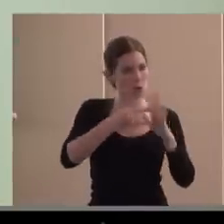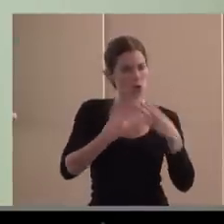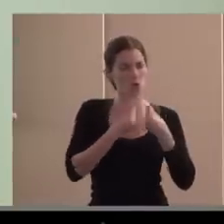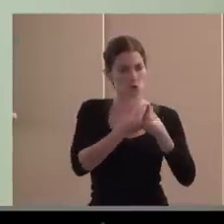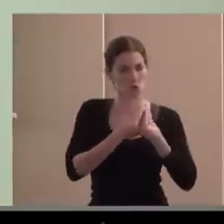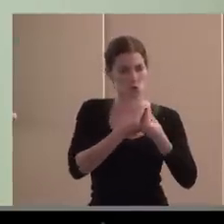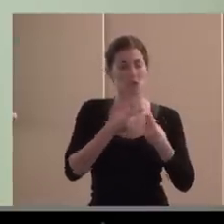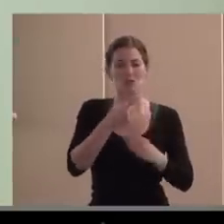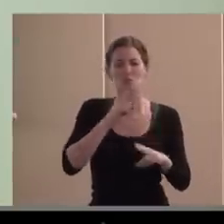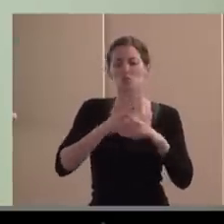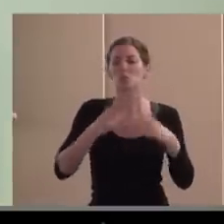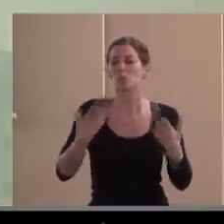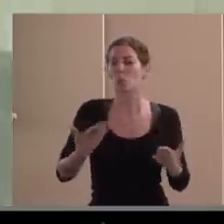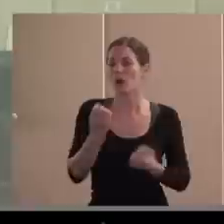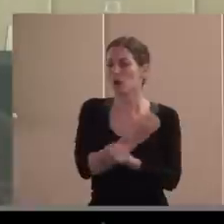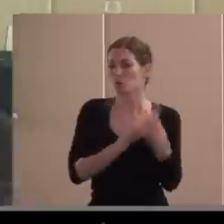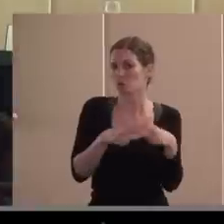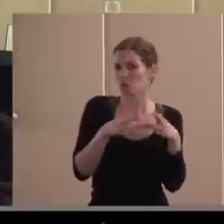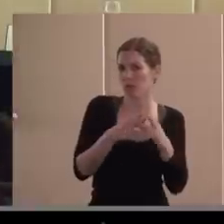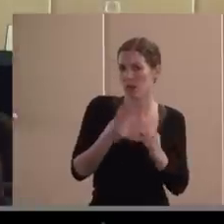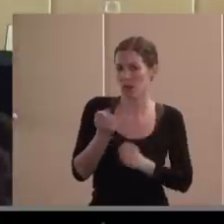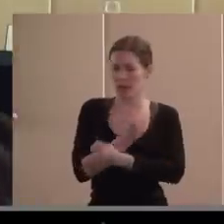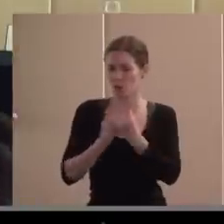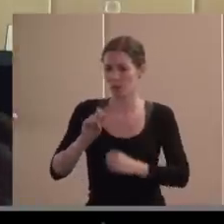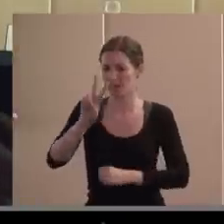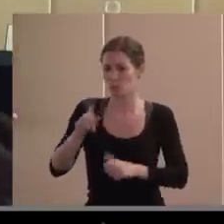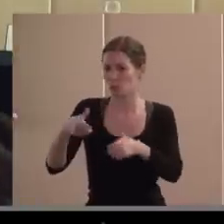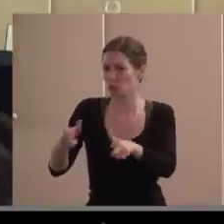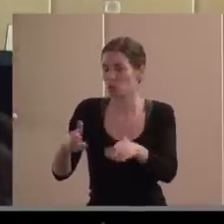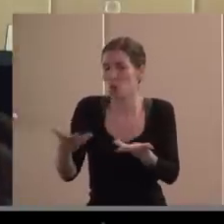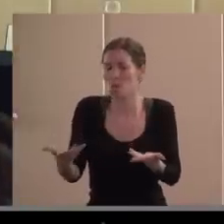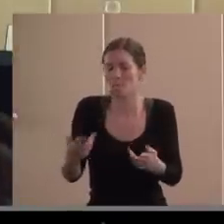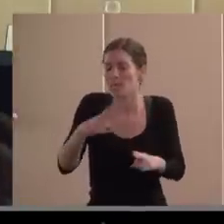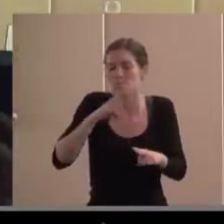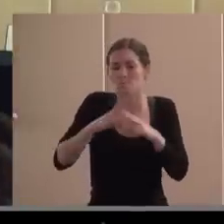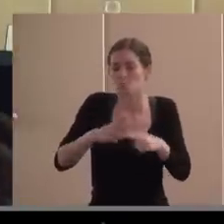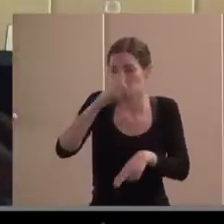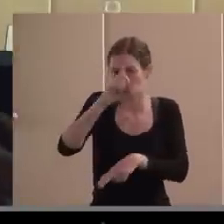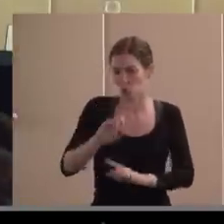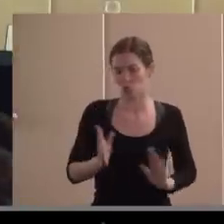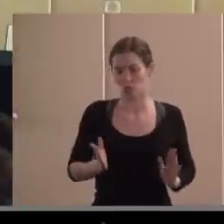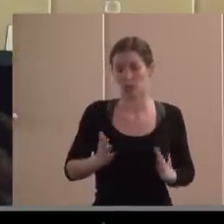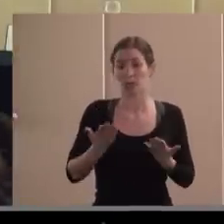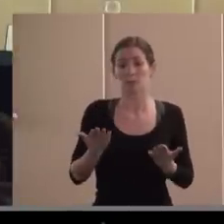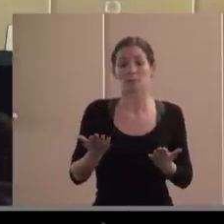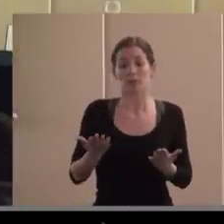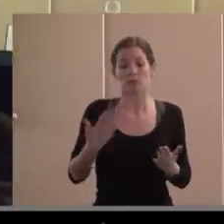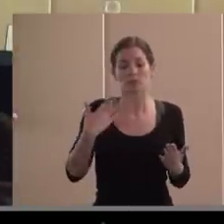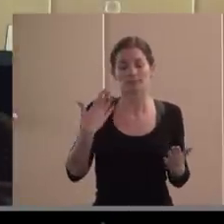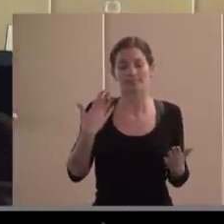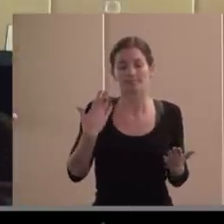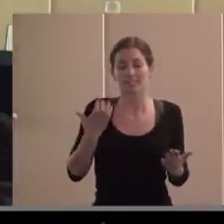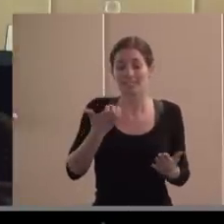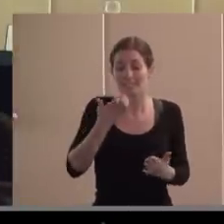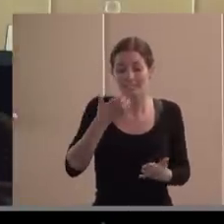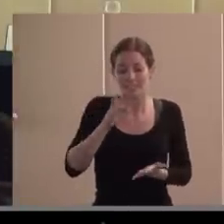social, economía del segundo sector? ¿Qué será eso? Yo no lo sé. Pero hay, en cualquier aventura, siempre se